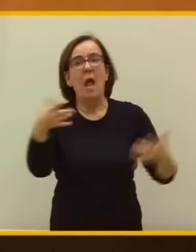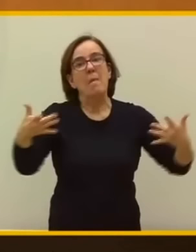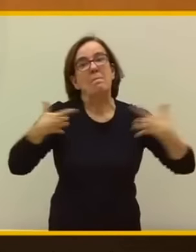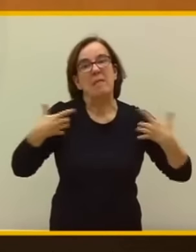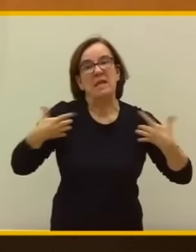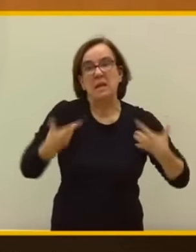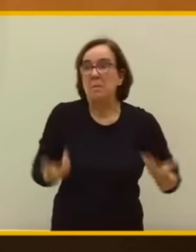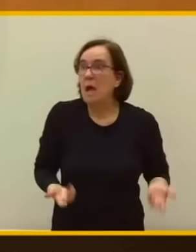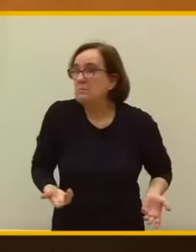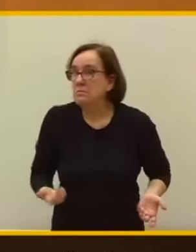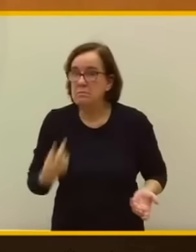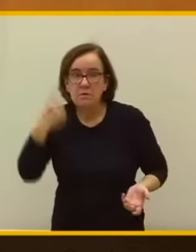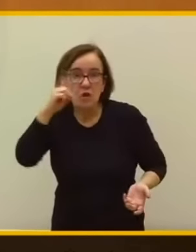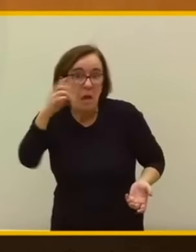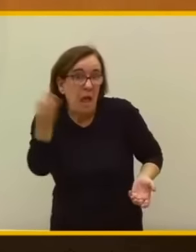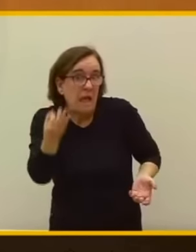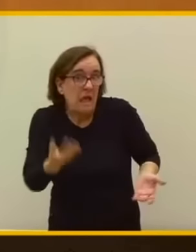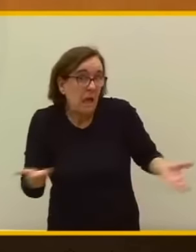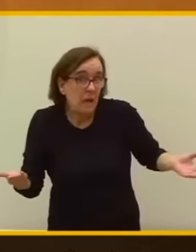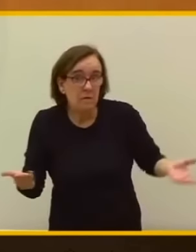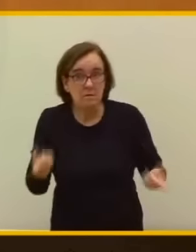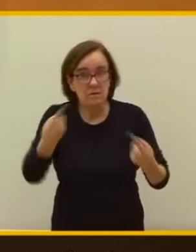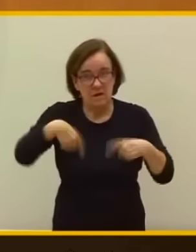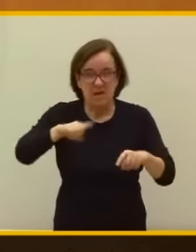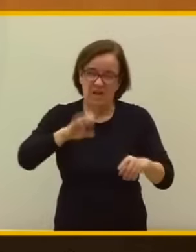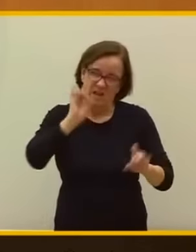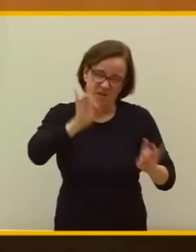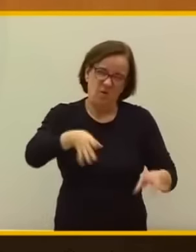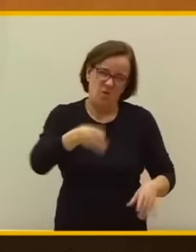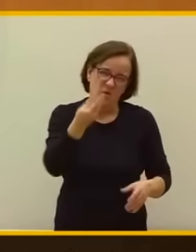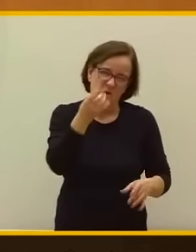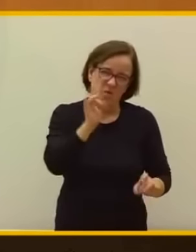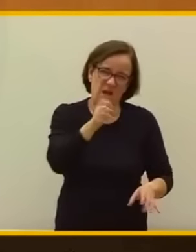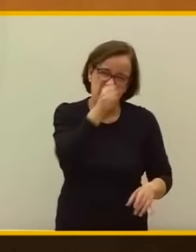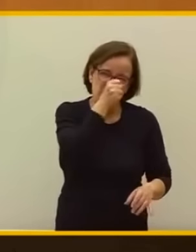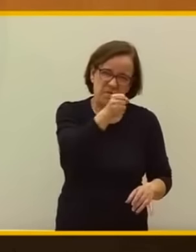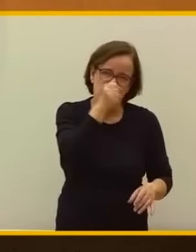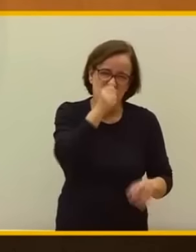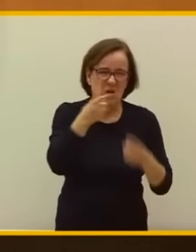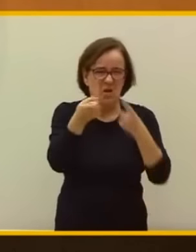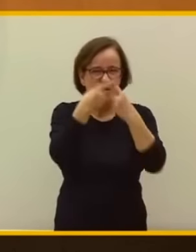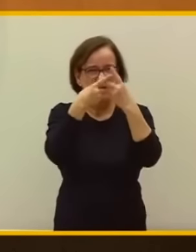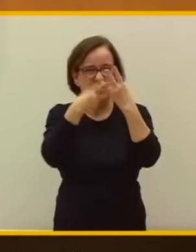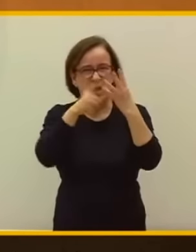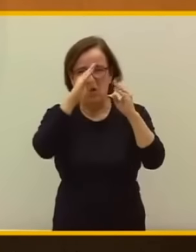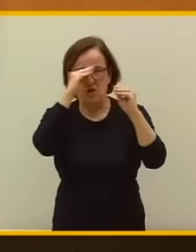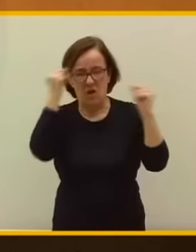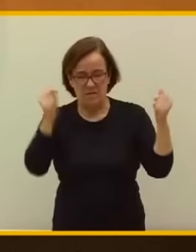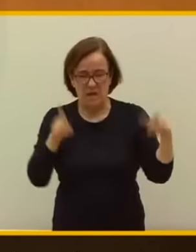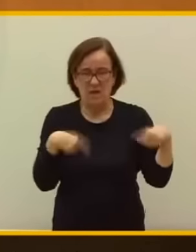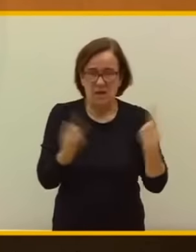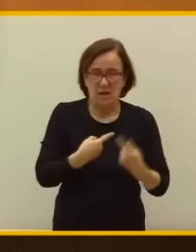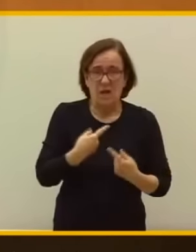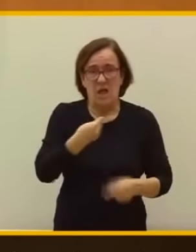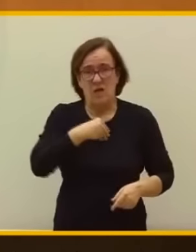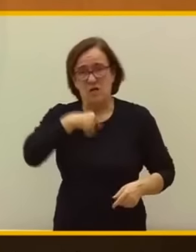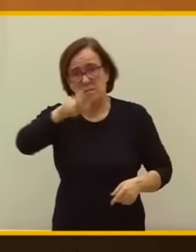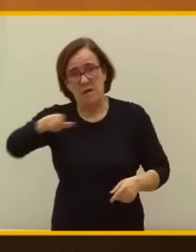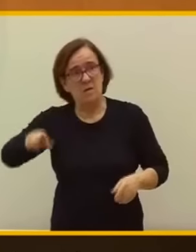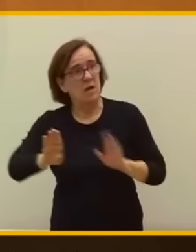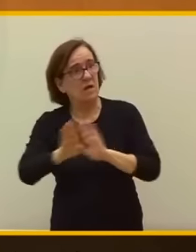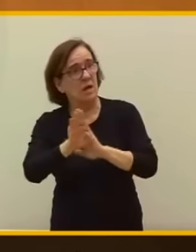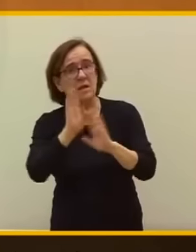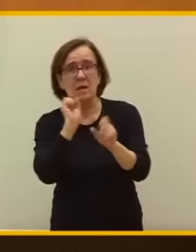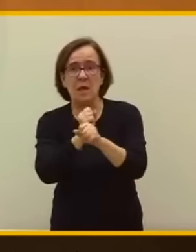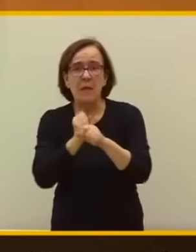sabemos muy bien de qué. Esto también lo hace el Partido Socialista. Y todas estas cosas no se nos olvidan ni a nosotros ni a los españoles que siguen